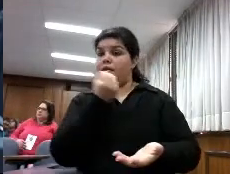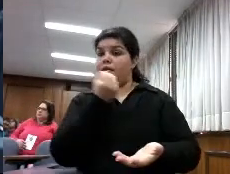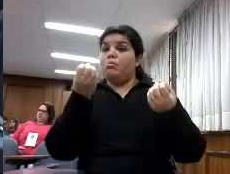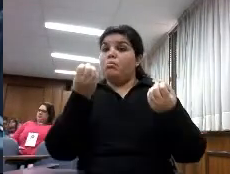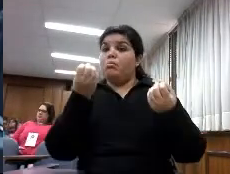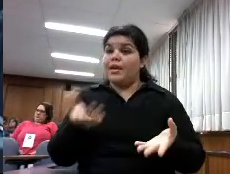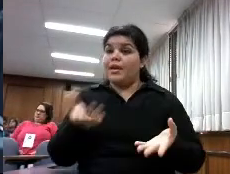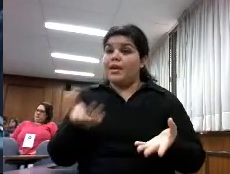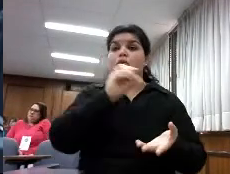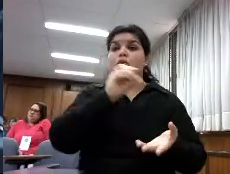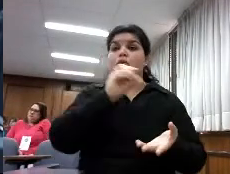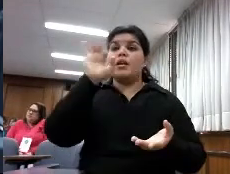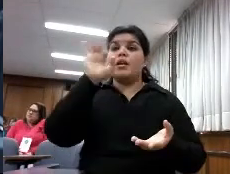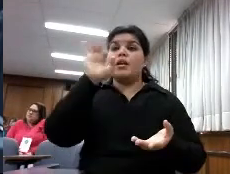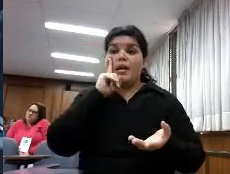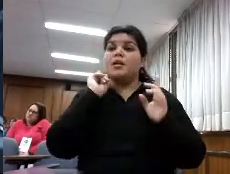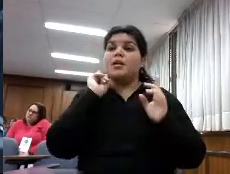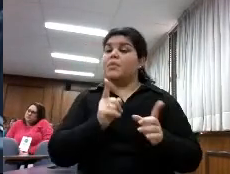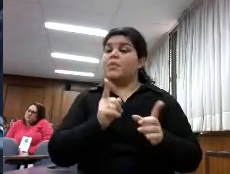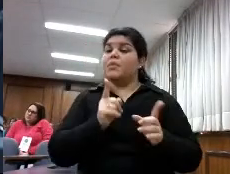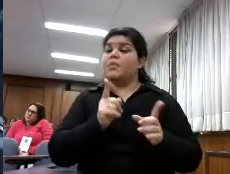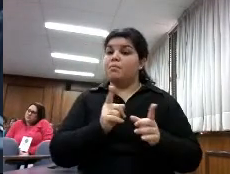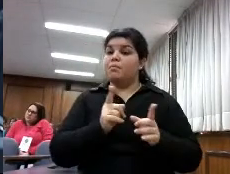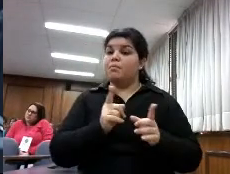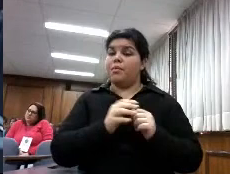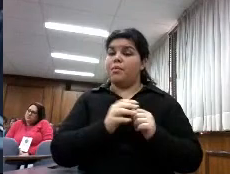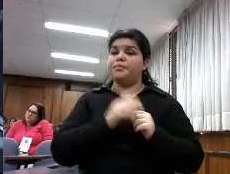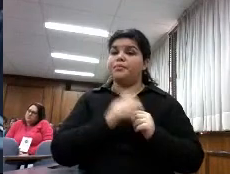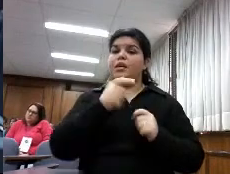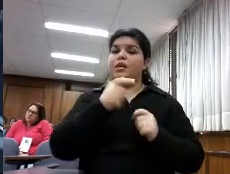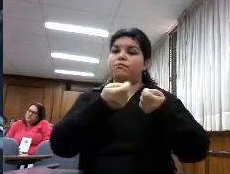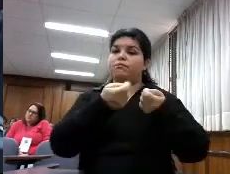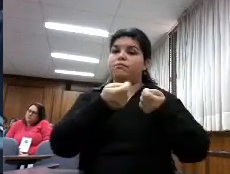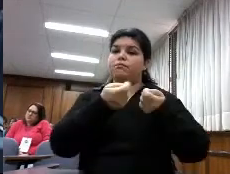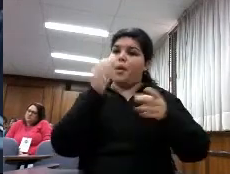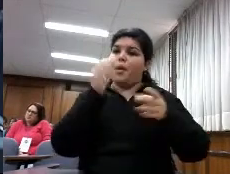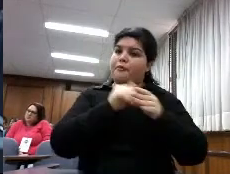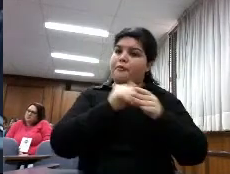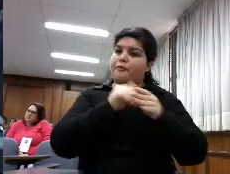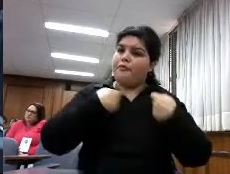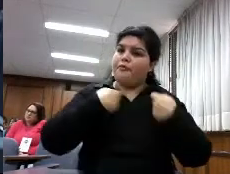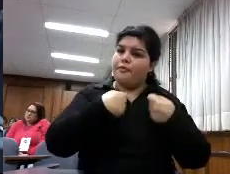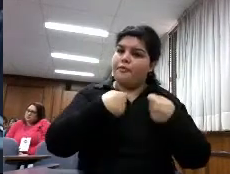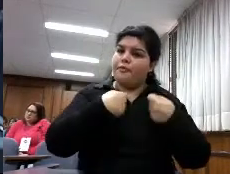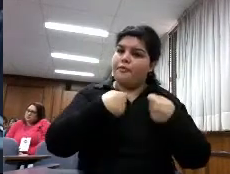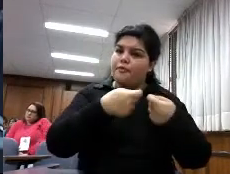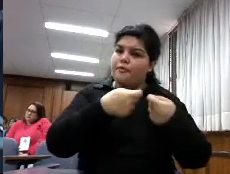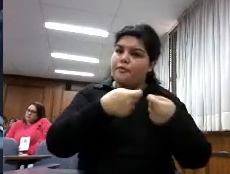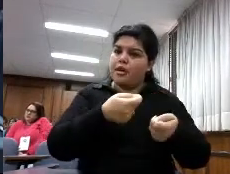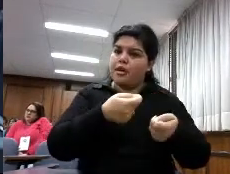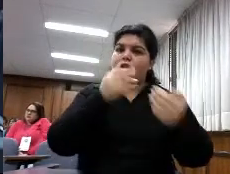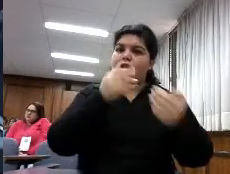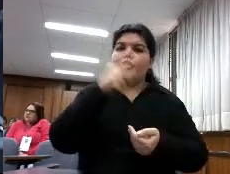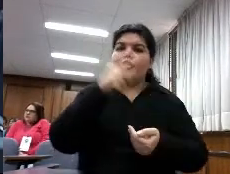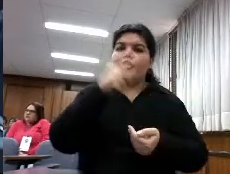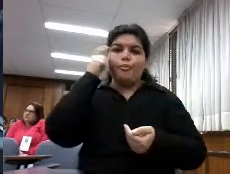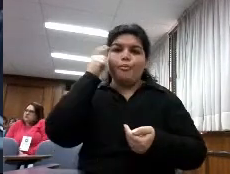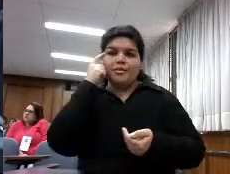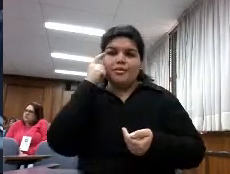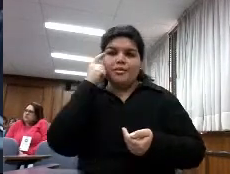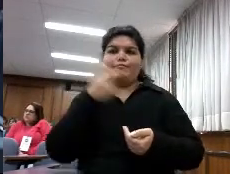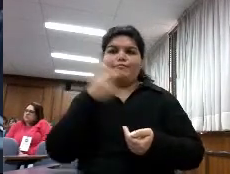que es de Rakuten que son unos fondos de inversión y consideraron que no querían estabilizarse a Overdrive